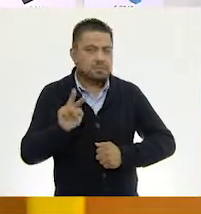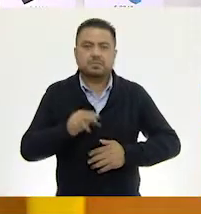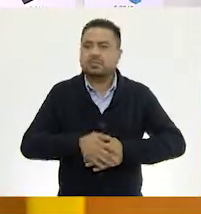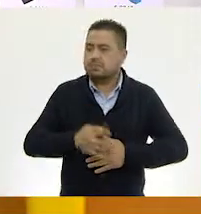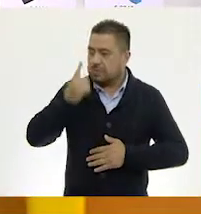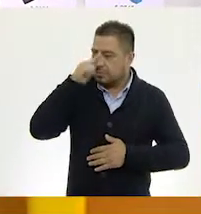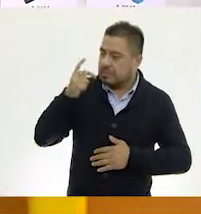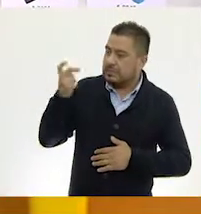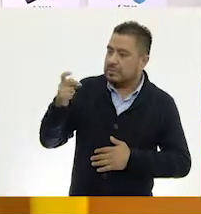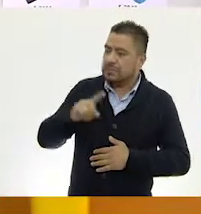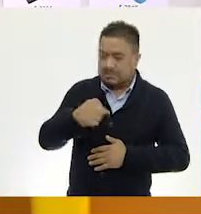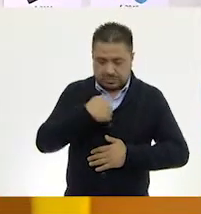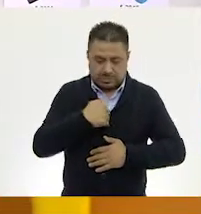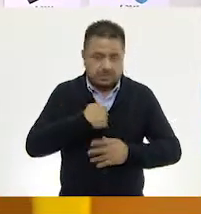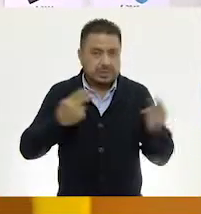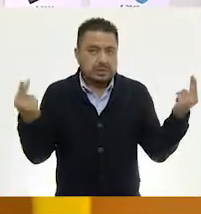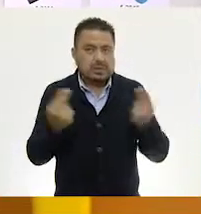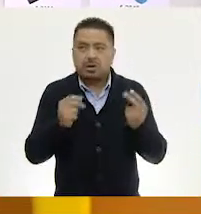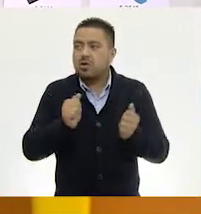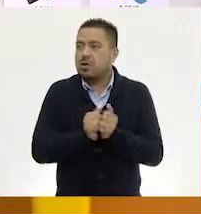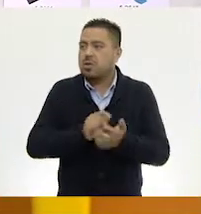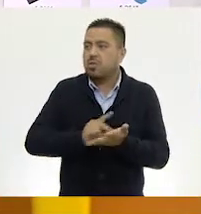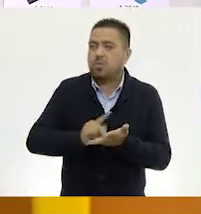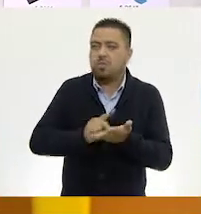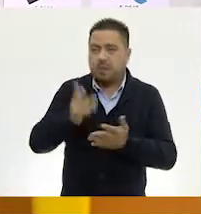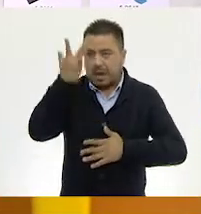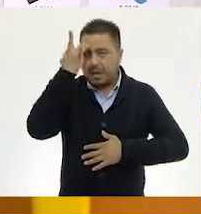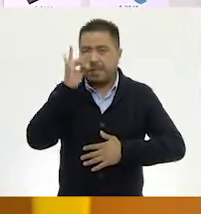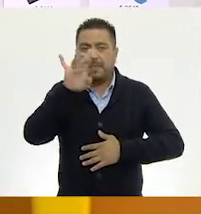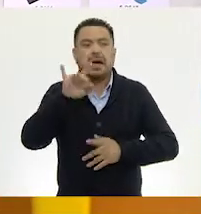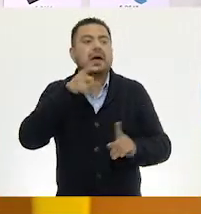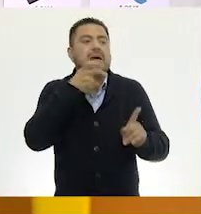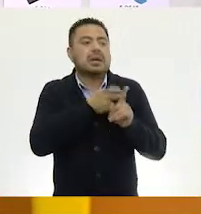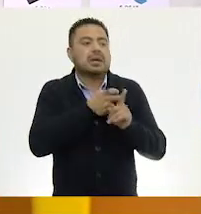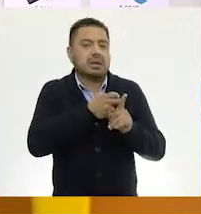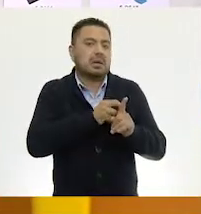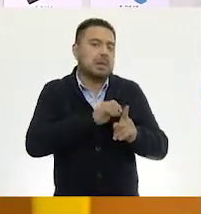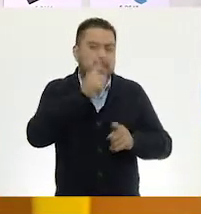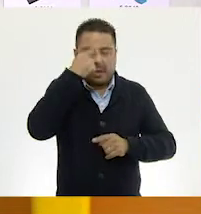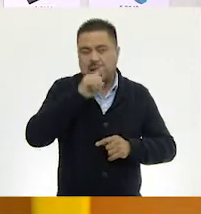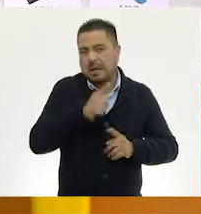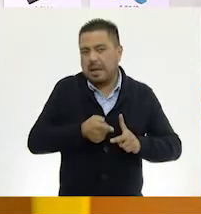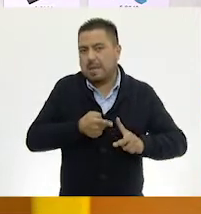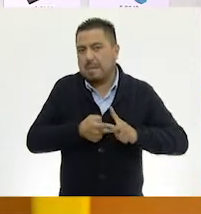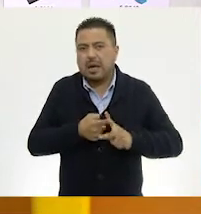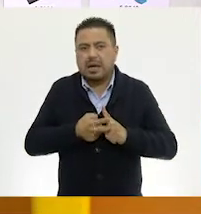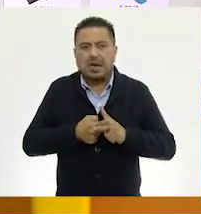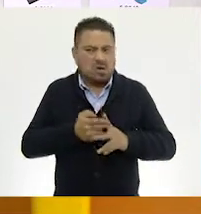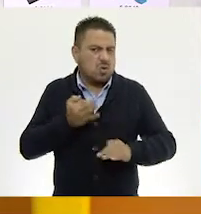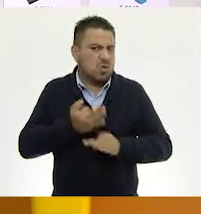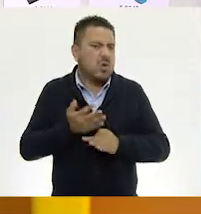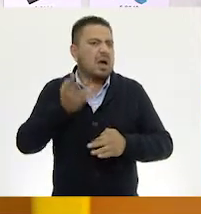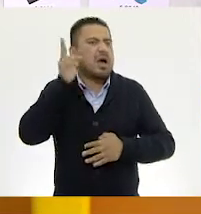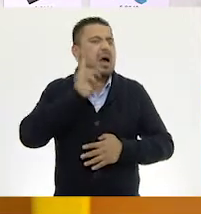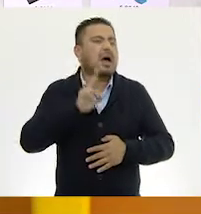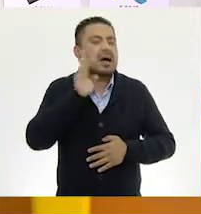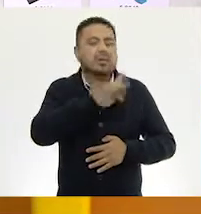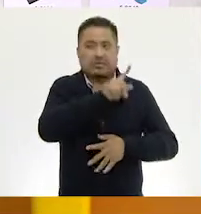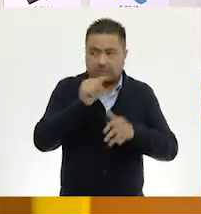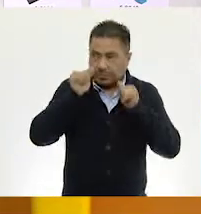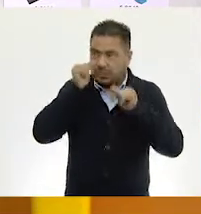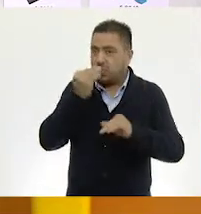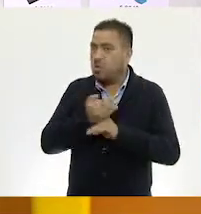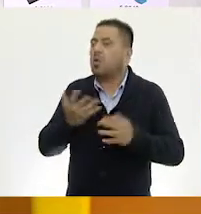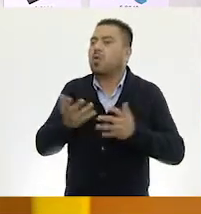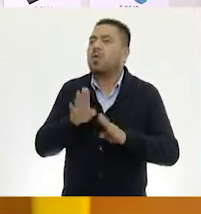Para eso voy a necesitar de nuestra pluma mágica. Esta es la pluma mágica para matemáticas. La pluma mágica de las matemáticas. A ver, muy bien. Fíjate